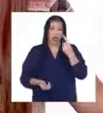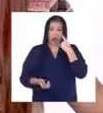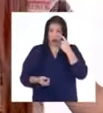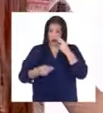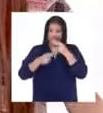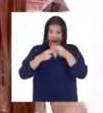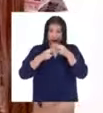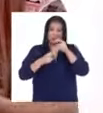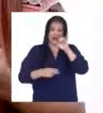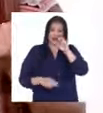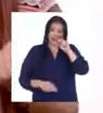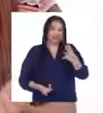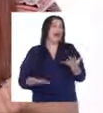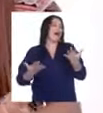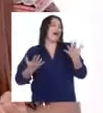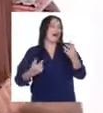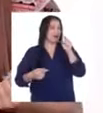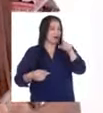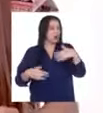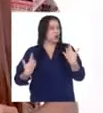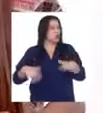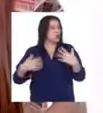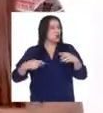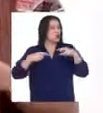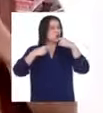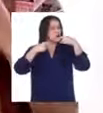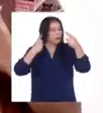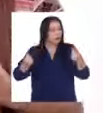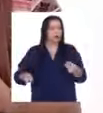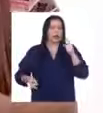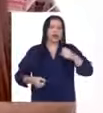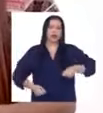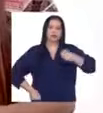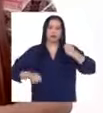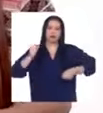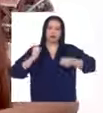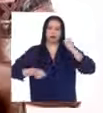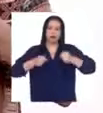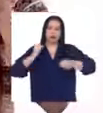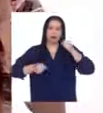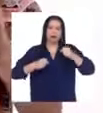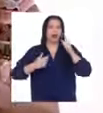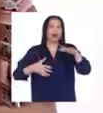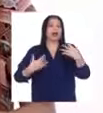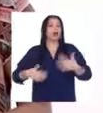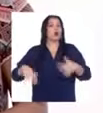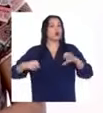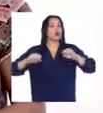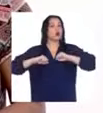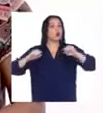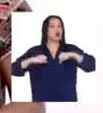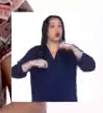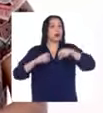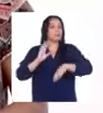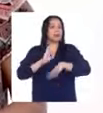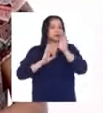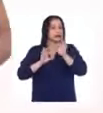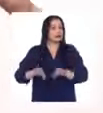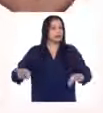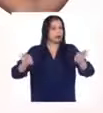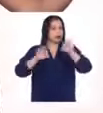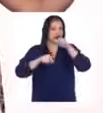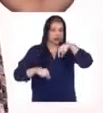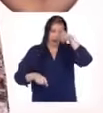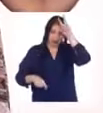claro, cómo no, nuestra gran Inés Melchor. Ella es maratonista y una de las atletas más importantes de nuestro país.